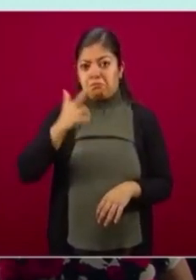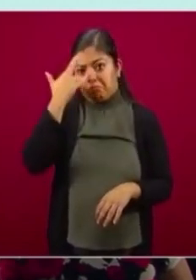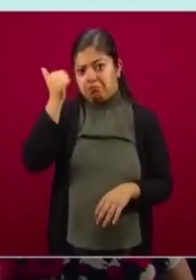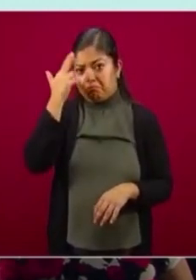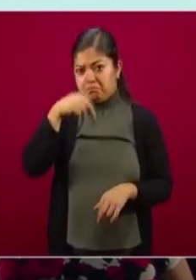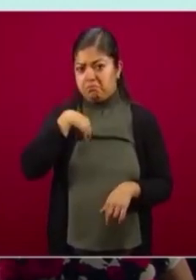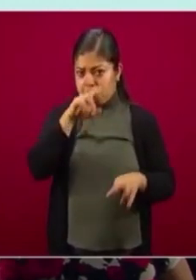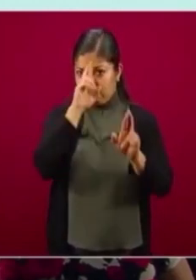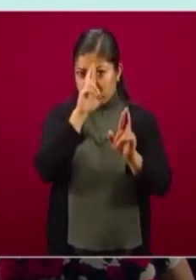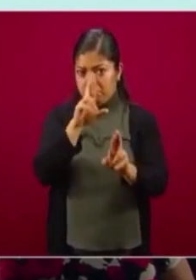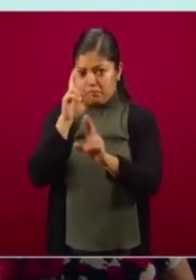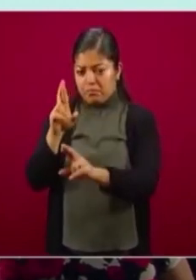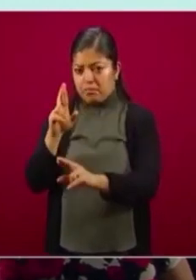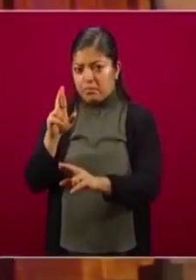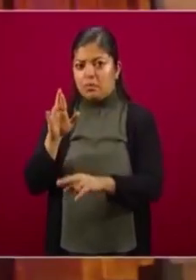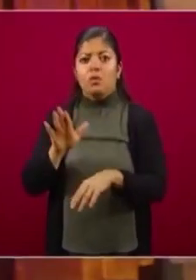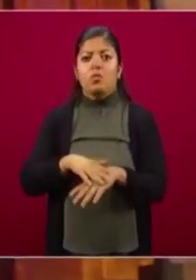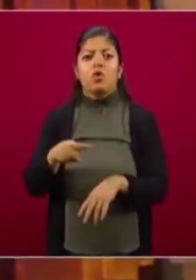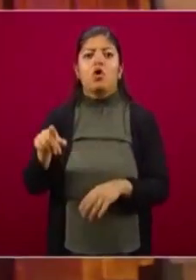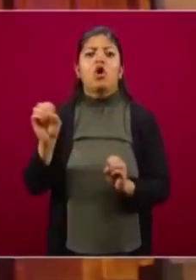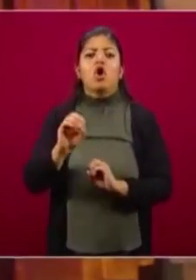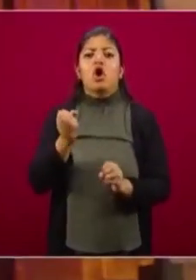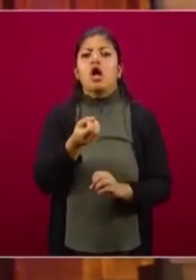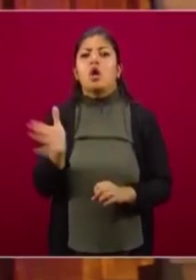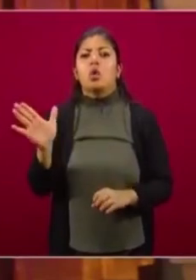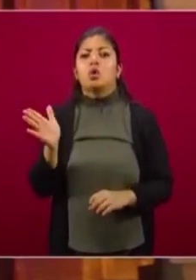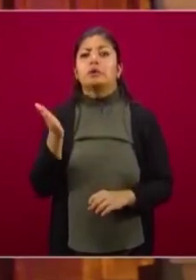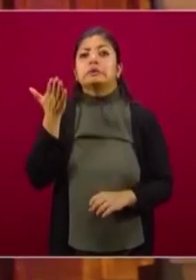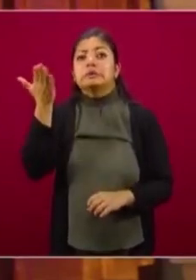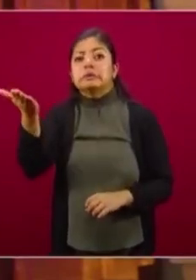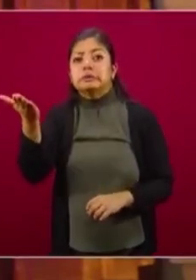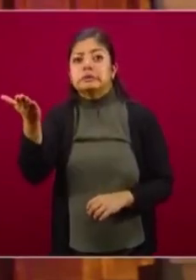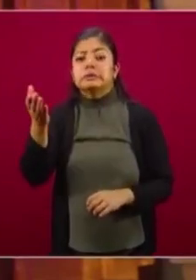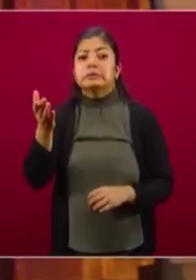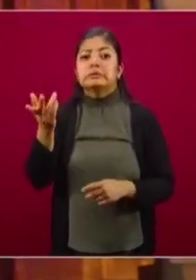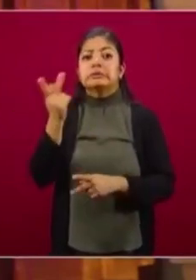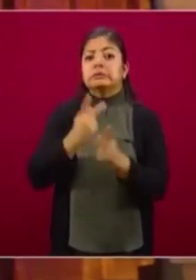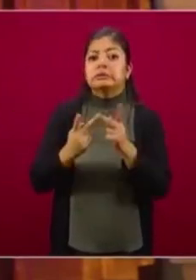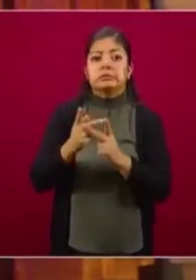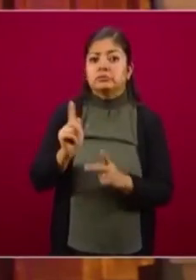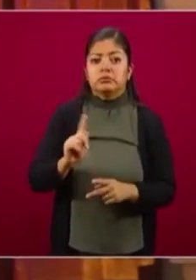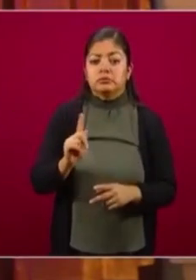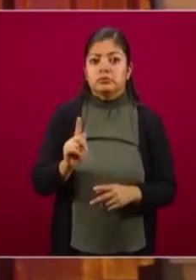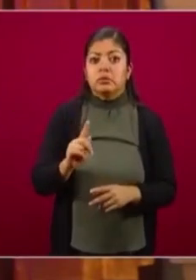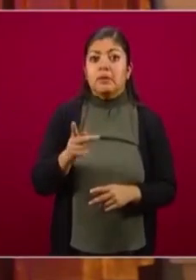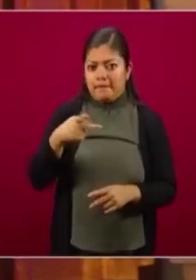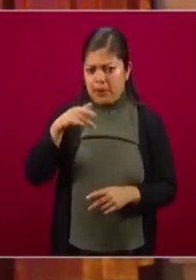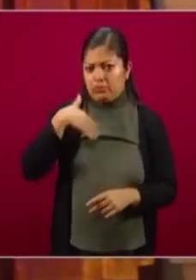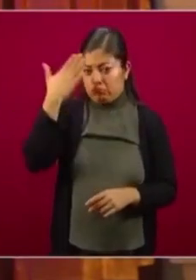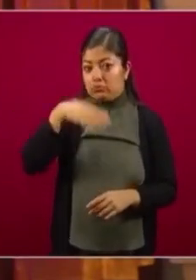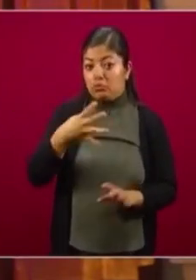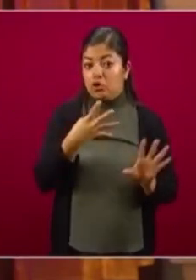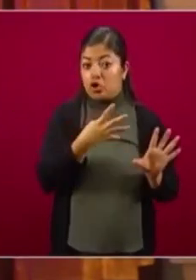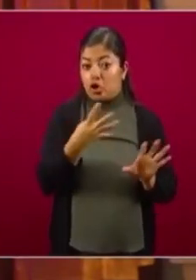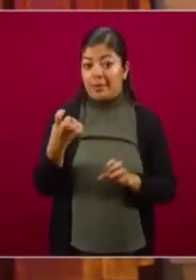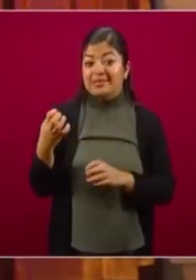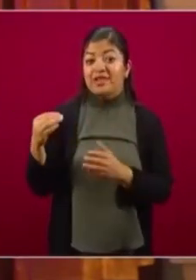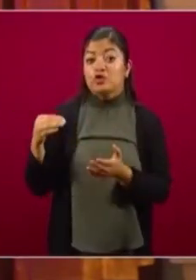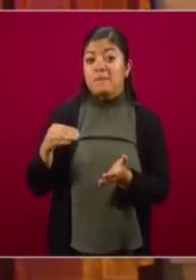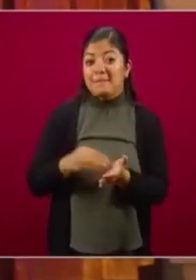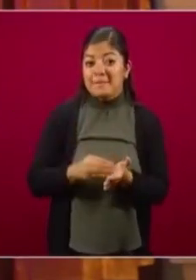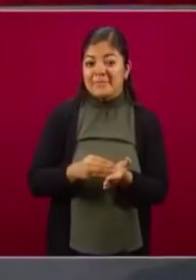para no haber solicitado el crédito. Lo que sí sabemos es que fueron casi 900 mil, más de 900 mil quienes